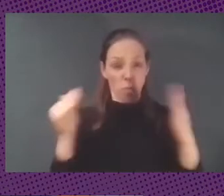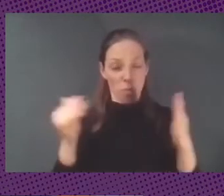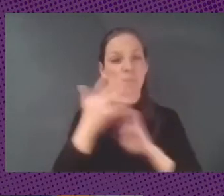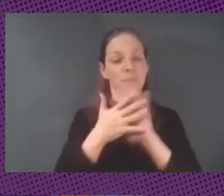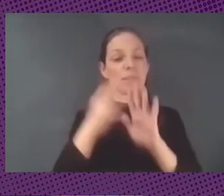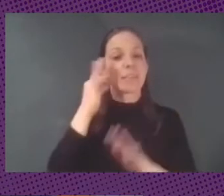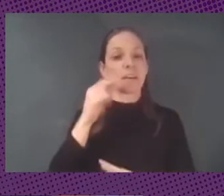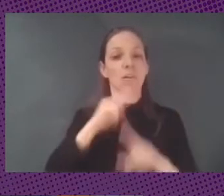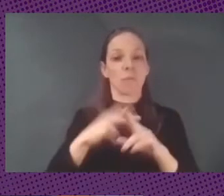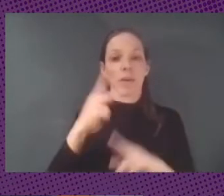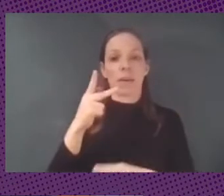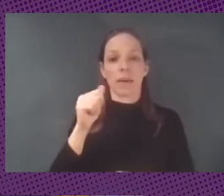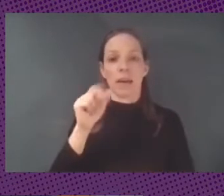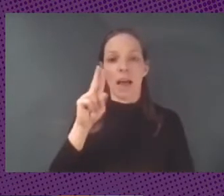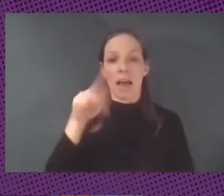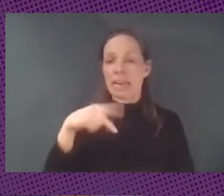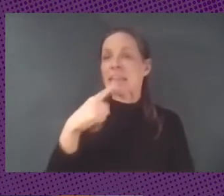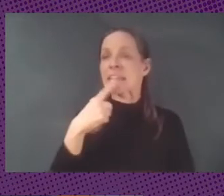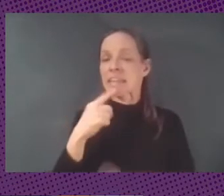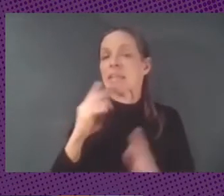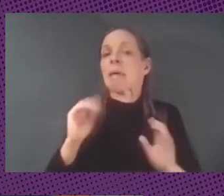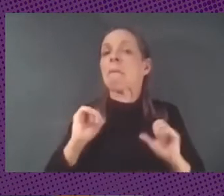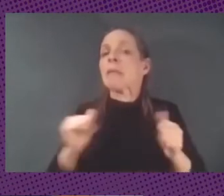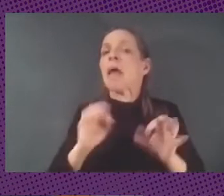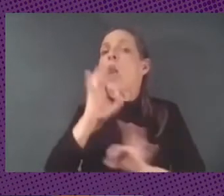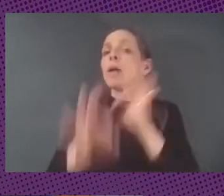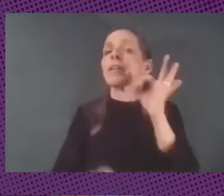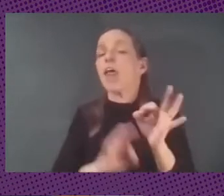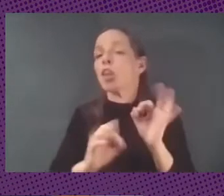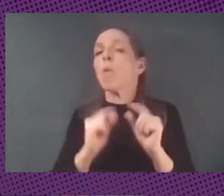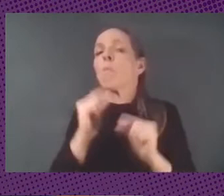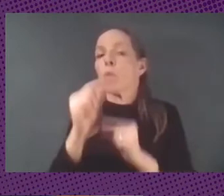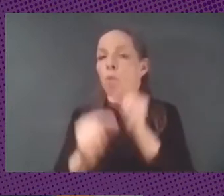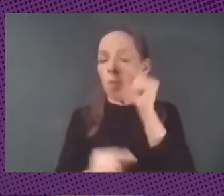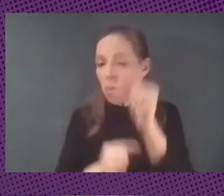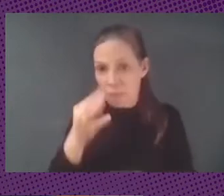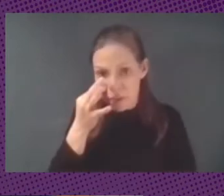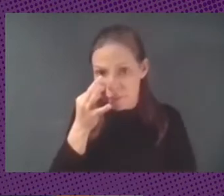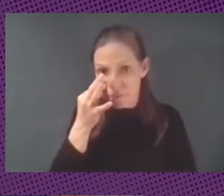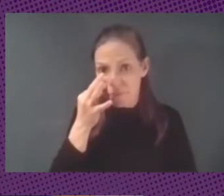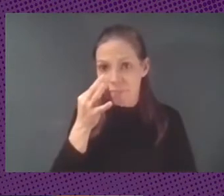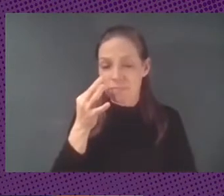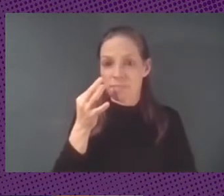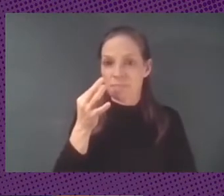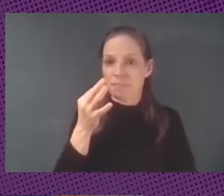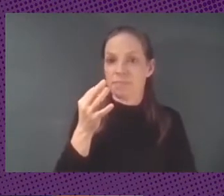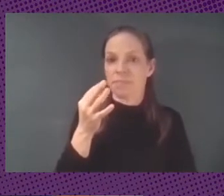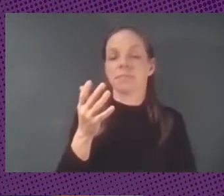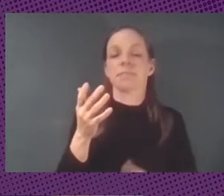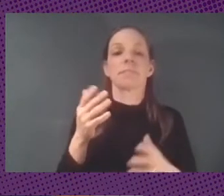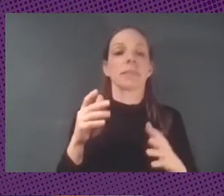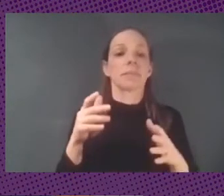manera paulatina y es que no hay una alianza entre esa pequeña burguesía que puede